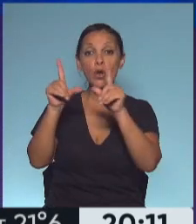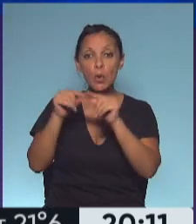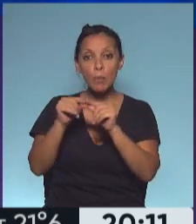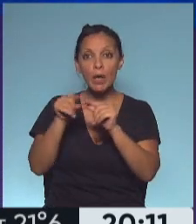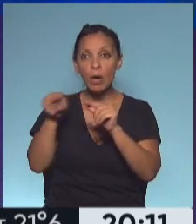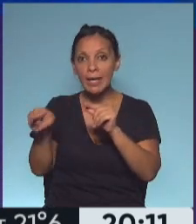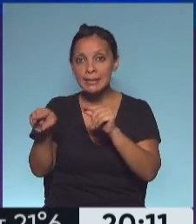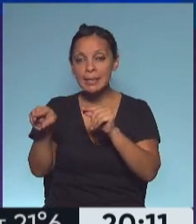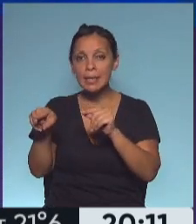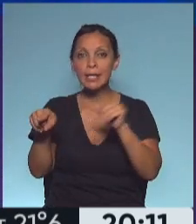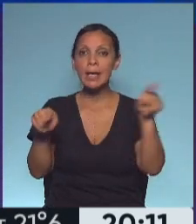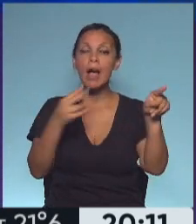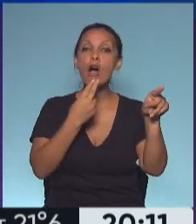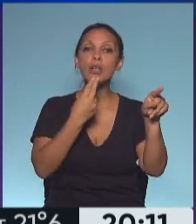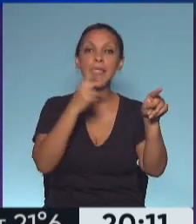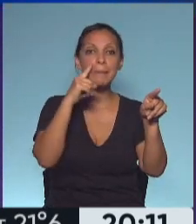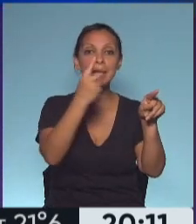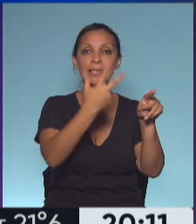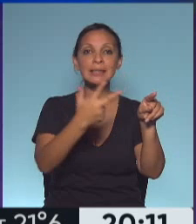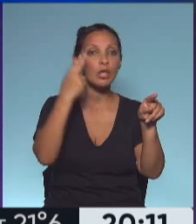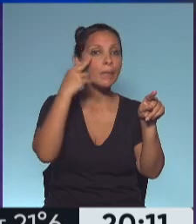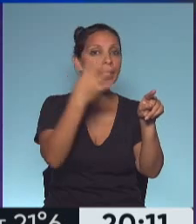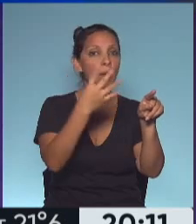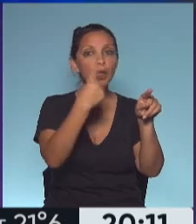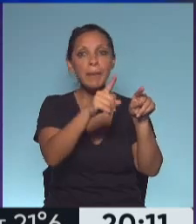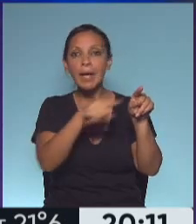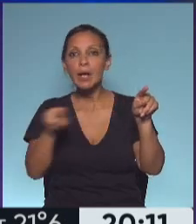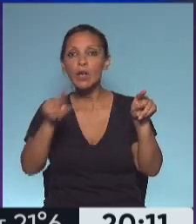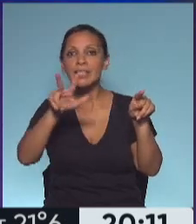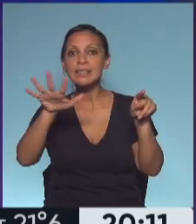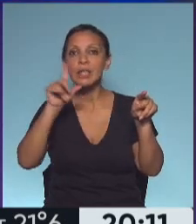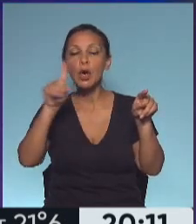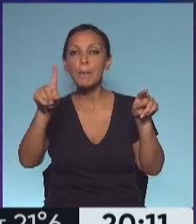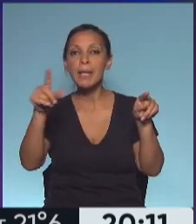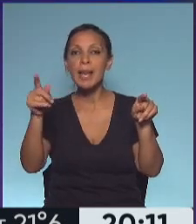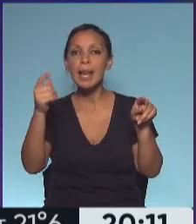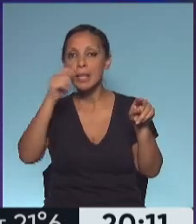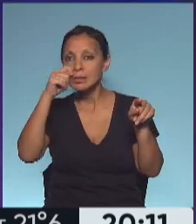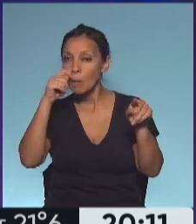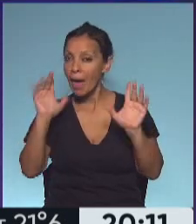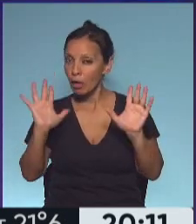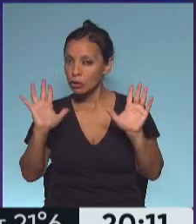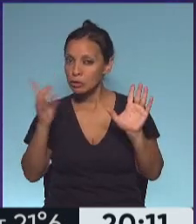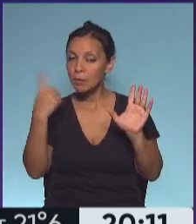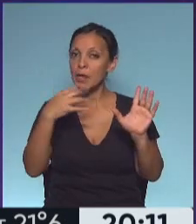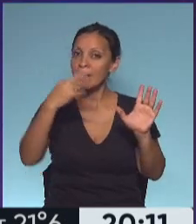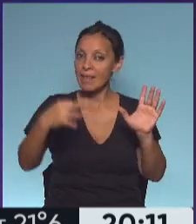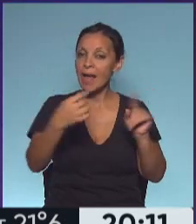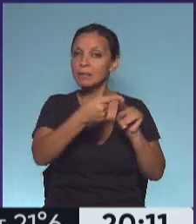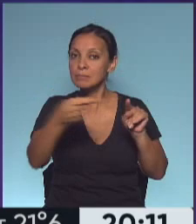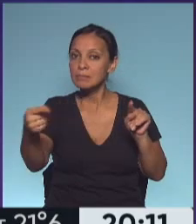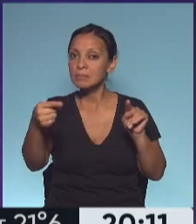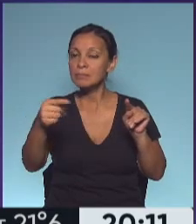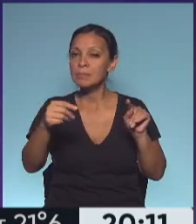Se alcanzó los 11.394 con tan solo 35.000 testeos, cuando lo normal durante la semana son